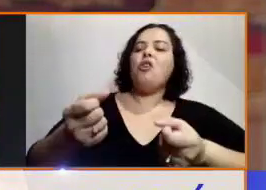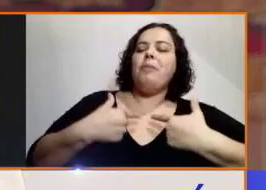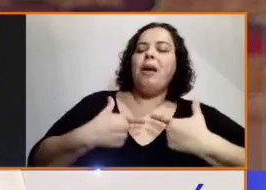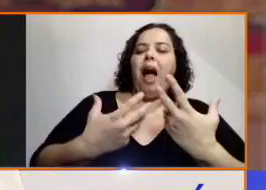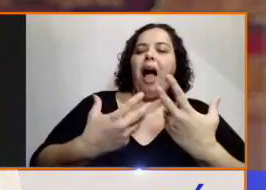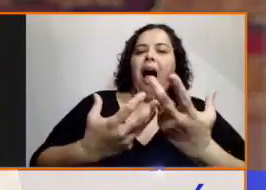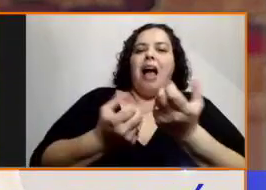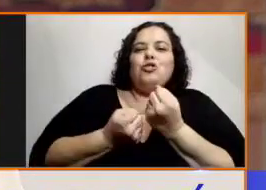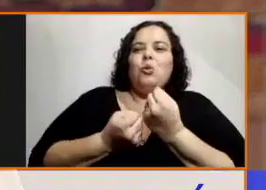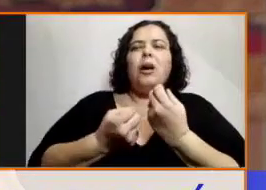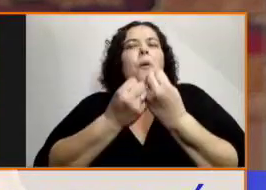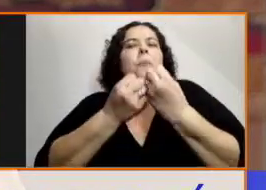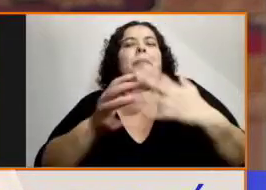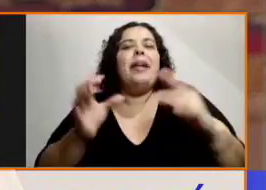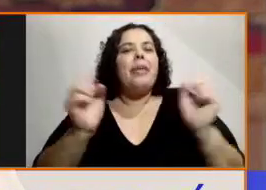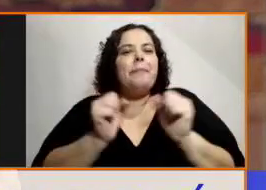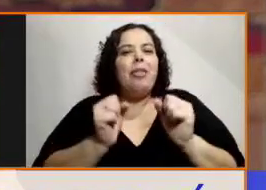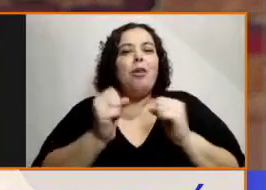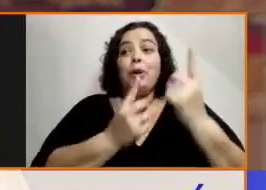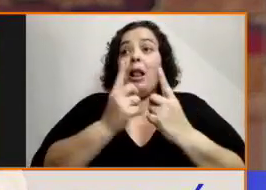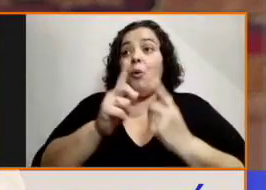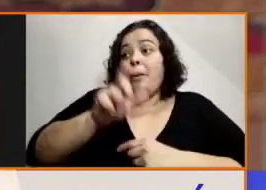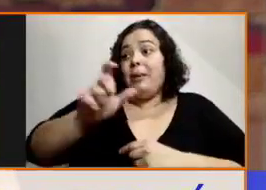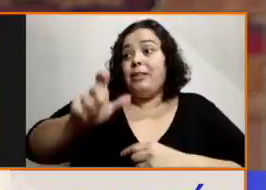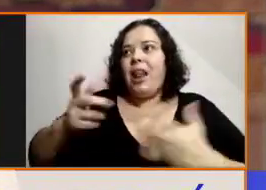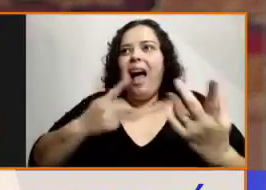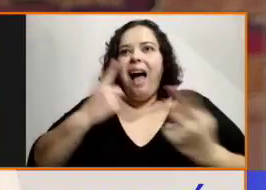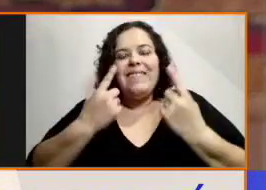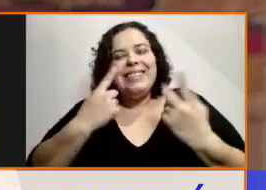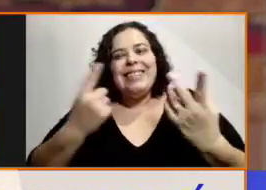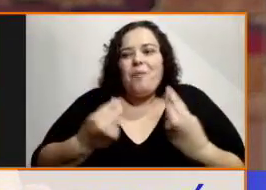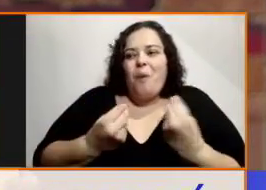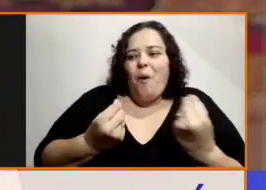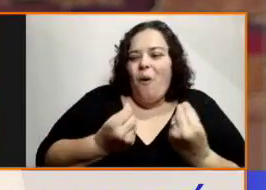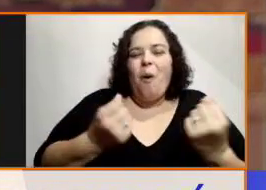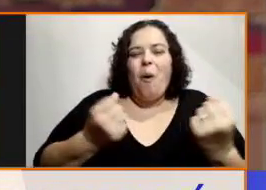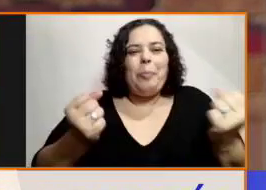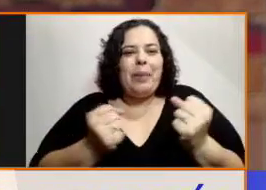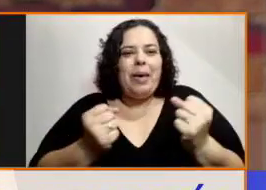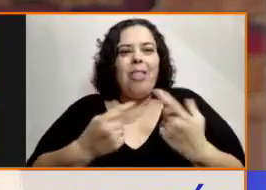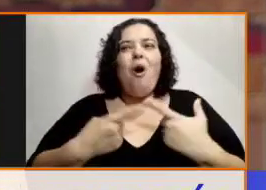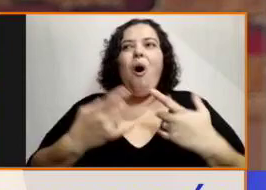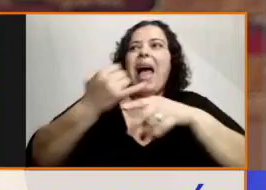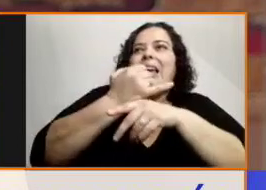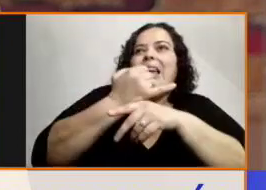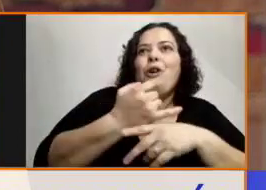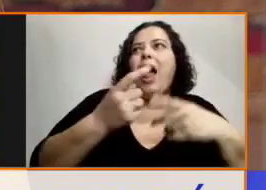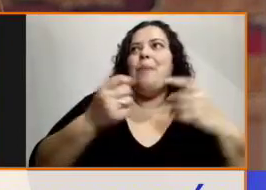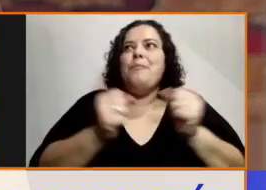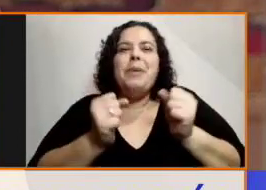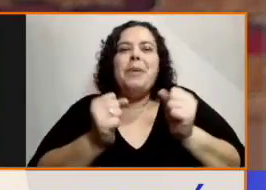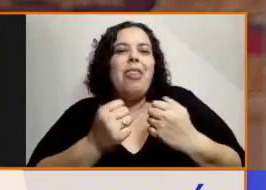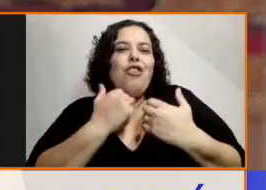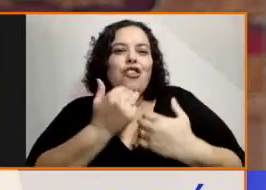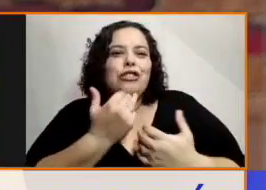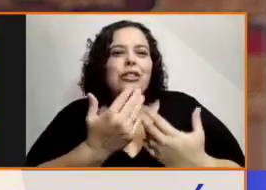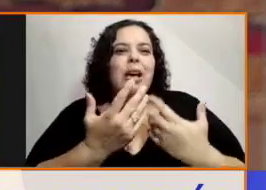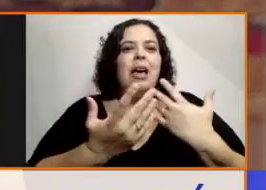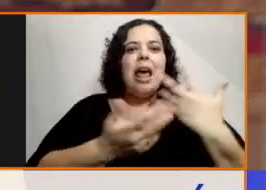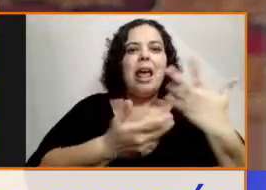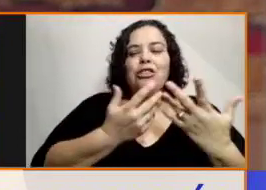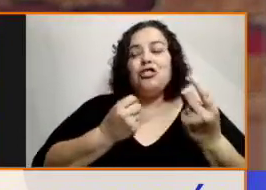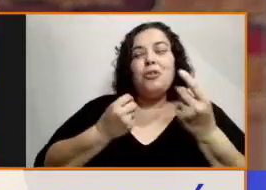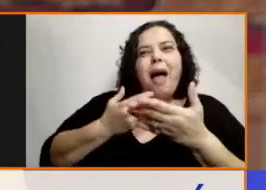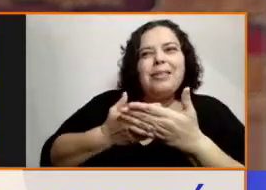miedo, porque a veces sentimos como ese miedo de no saber, miedo a equivocarnos. Claro, exacto. Si nos aproximamos, pero ¿qué le